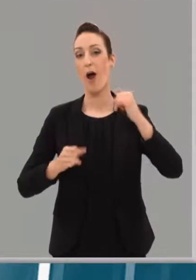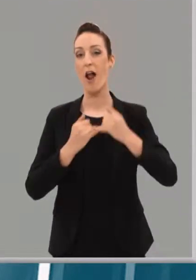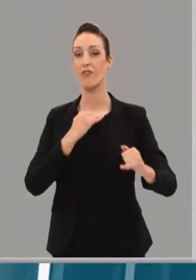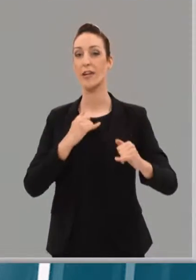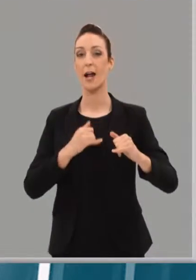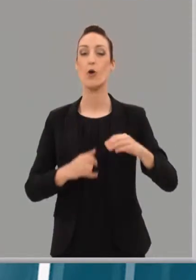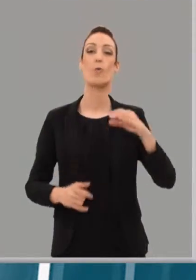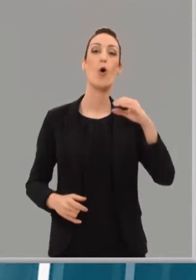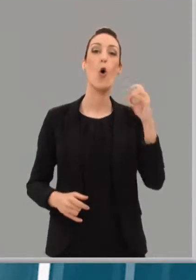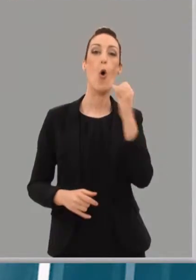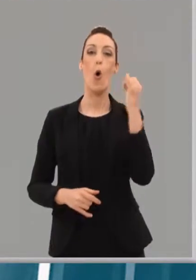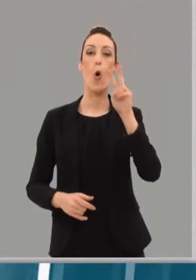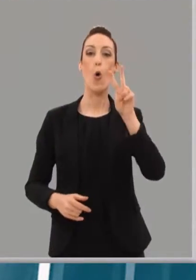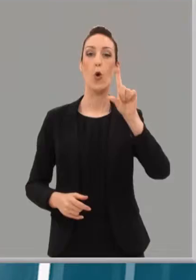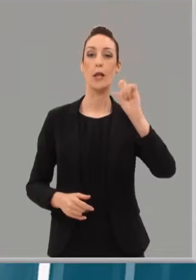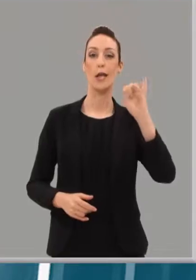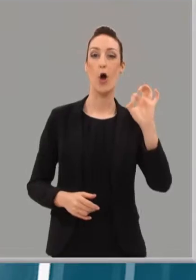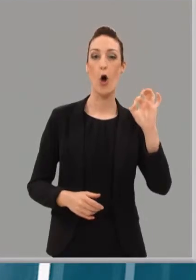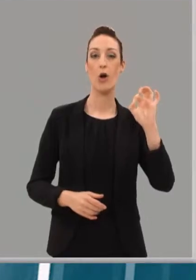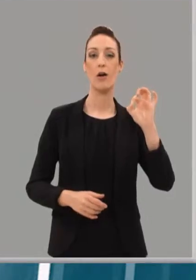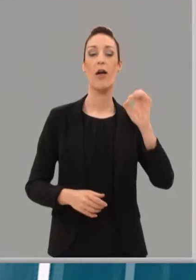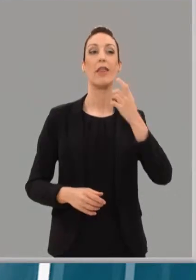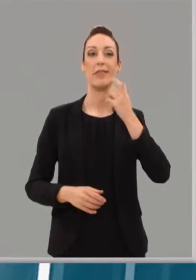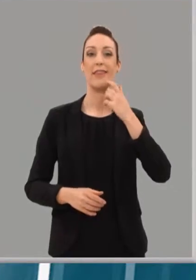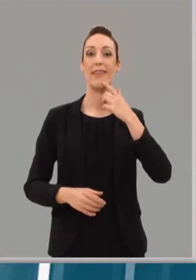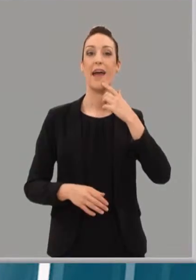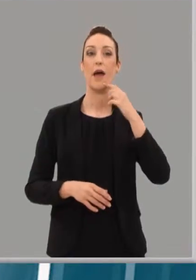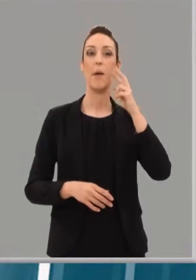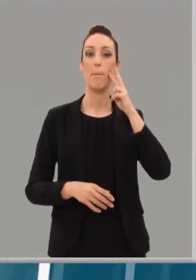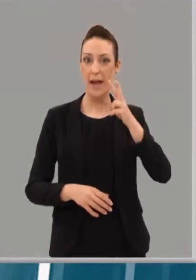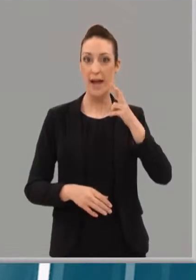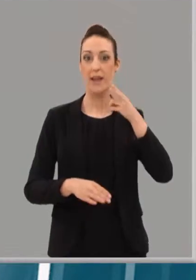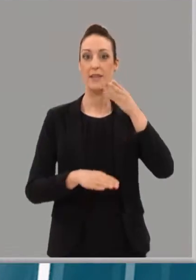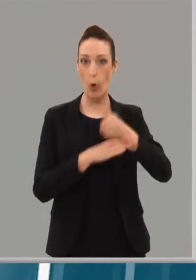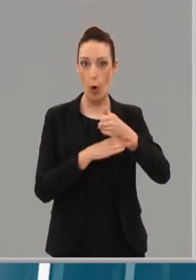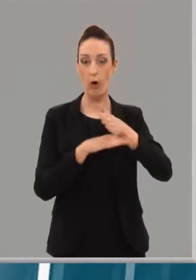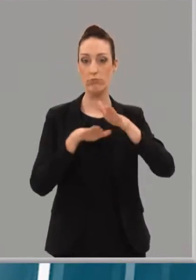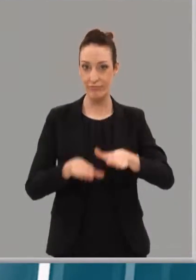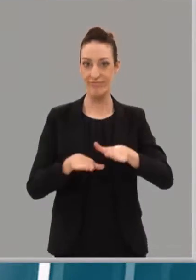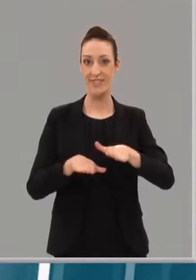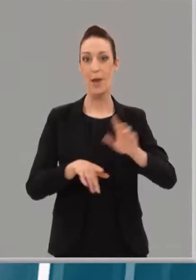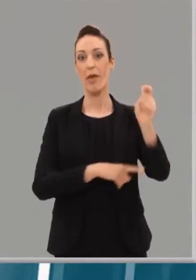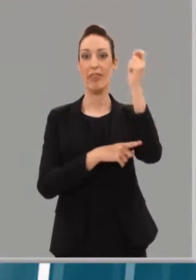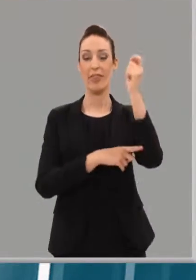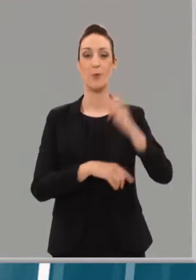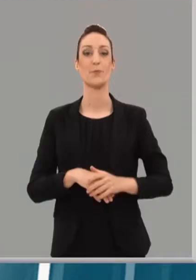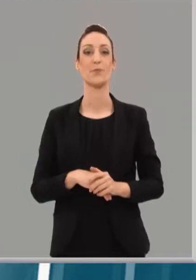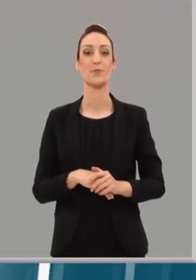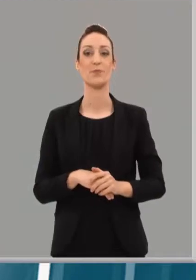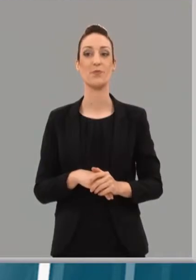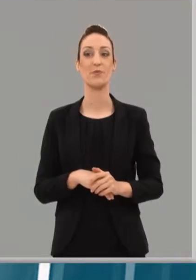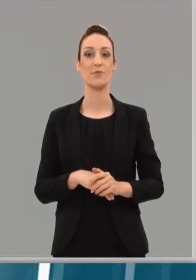Llegó, vio y venció. Y Logroño también es socialista, después de muchos años. De la mano del aparato,